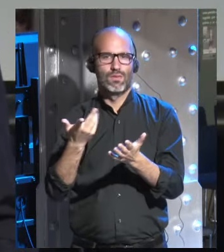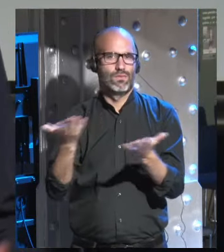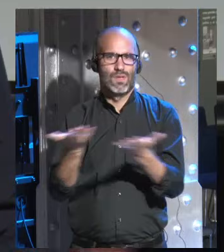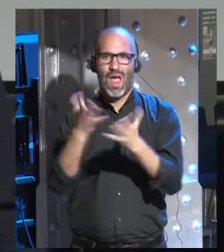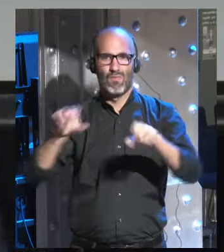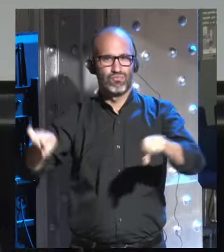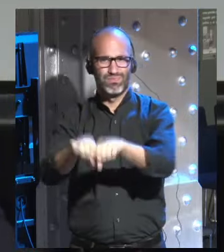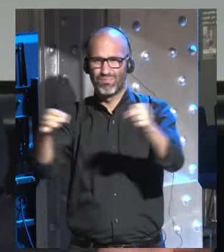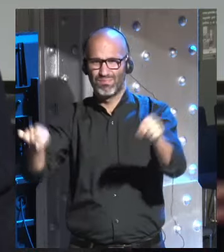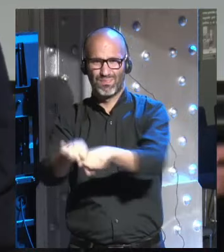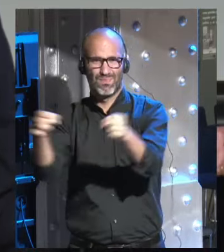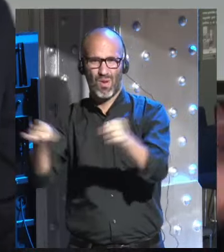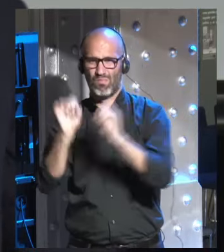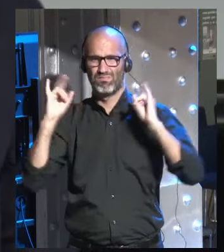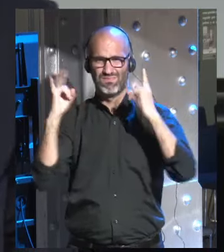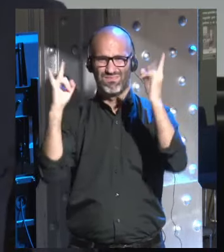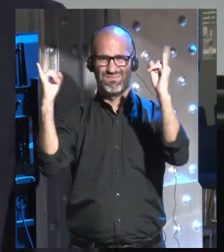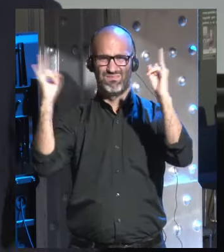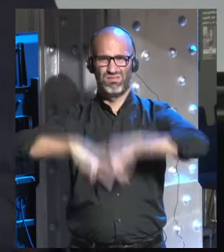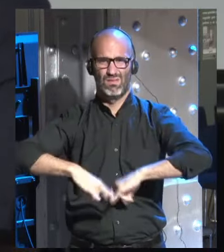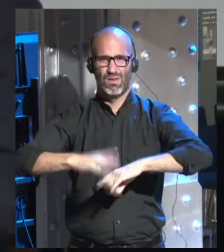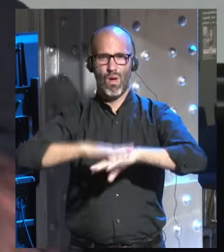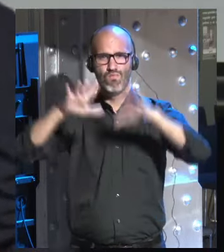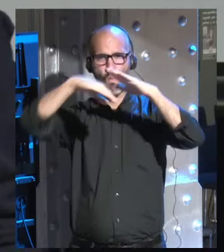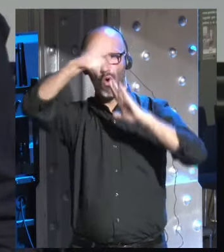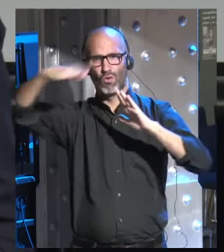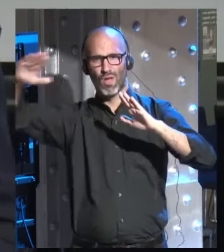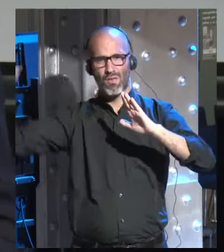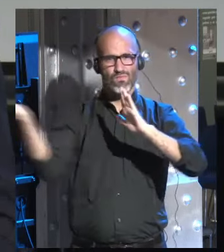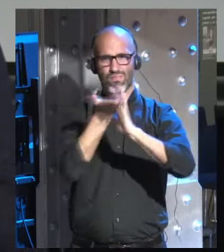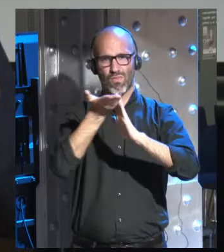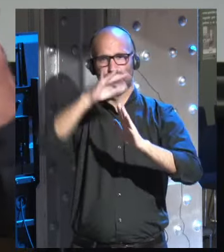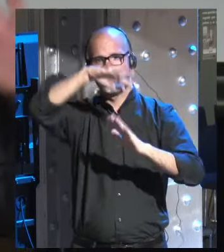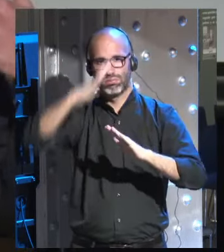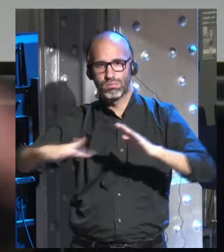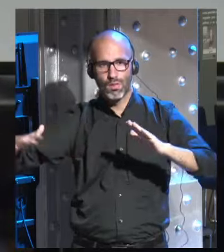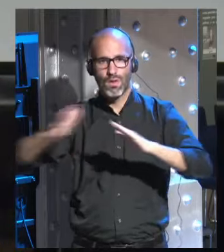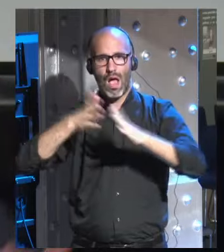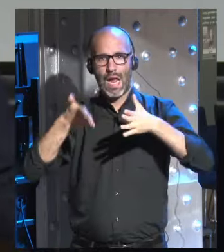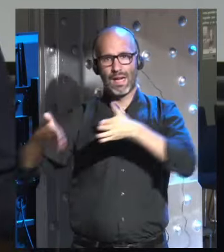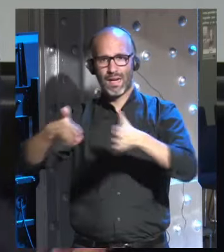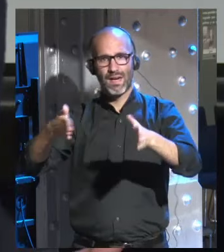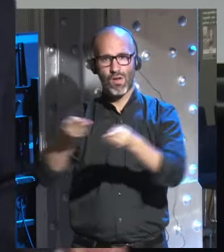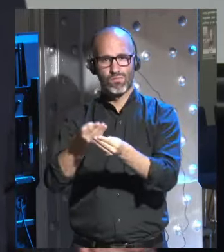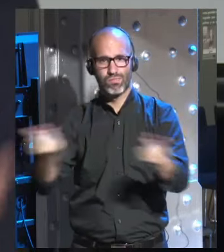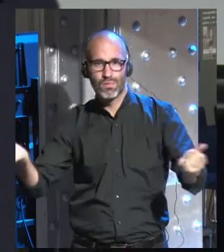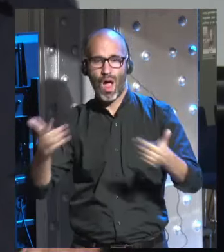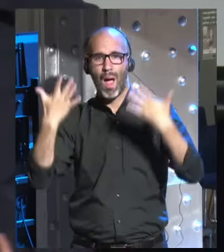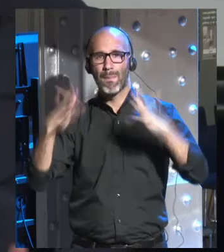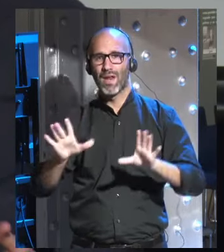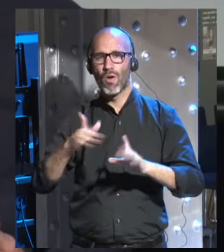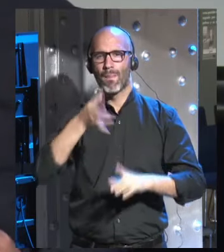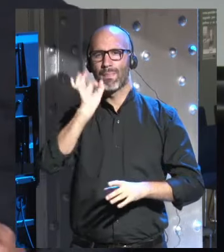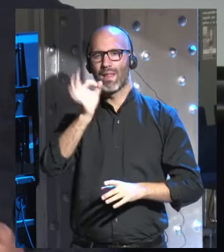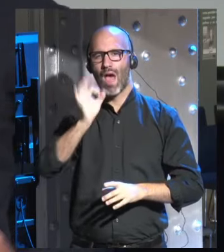hemos destruido bosques, montañas, ríos, hemos cambiado la ecología, pero no